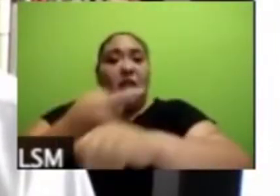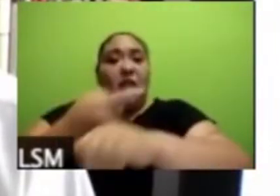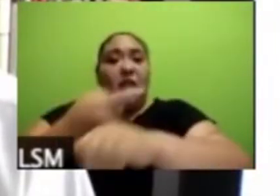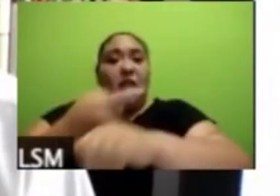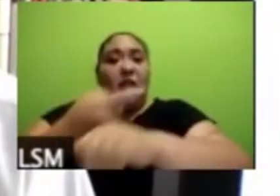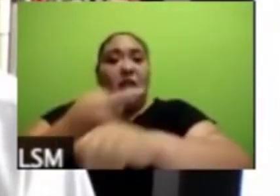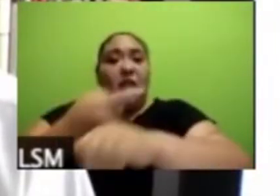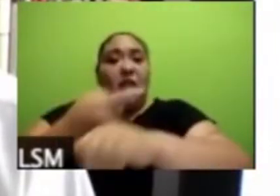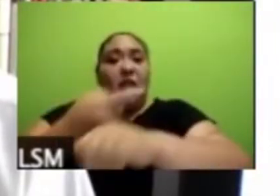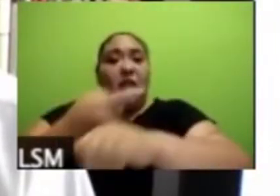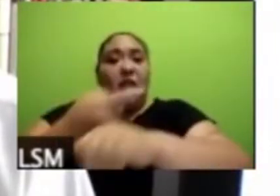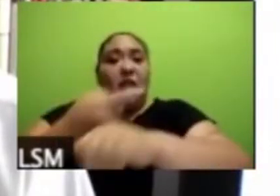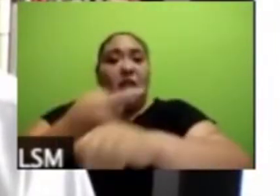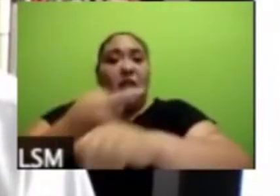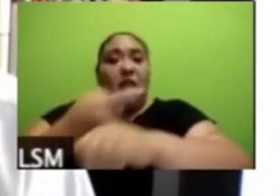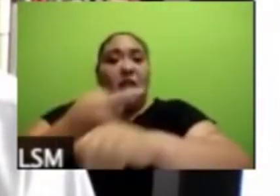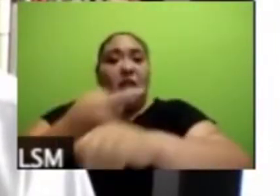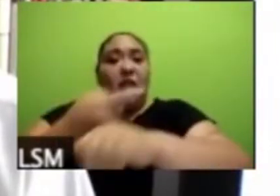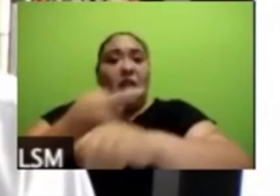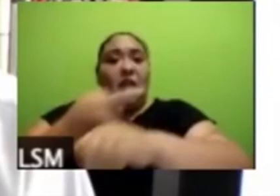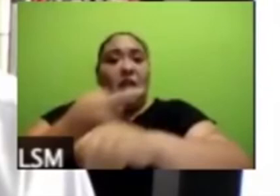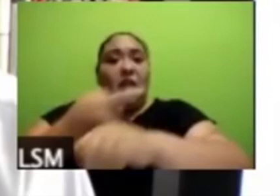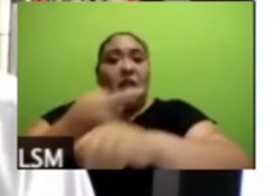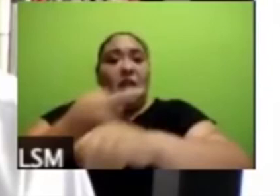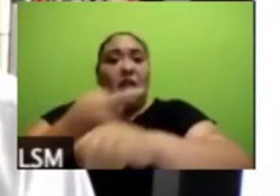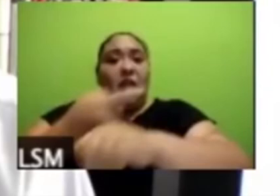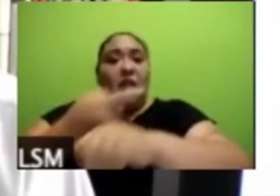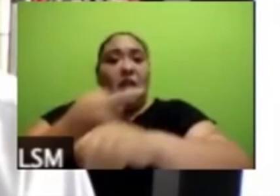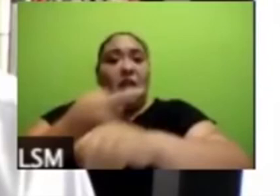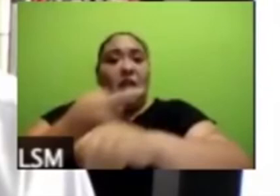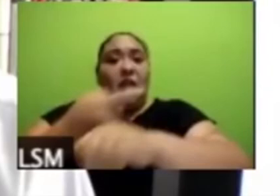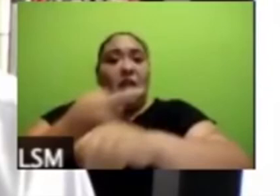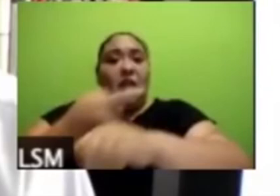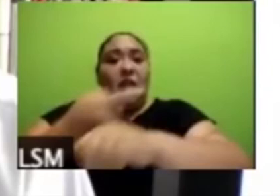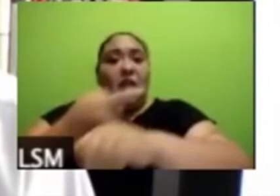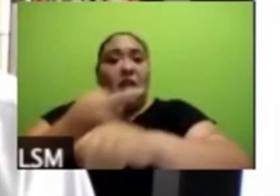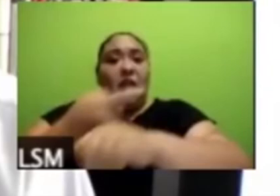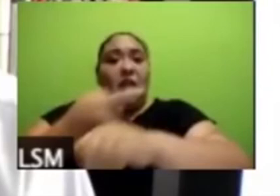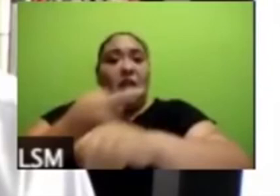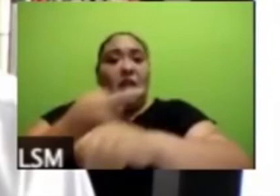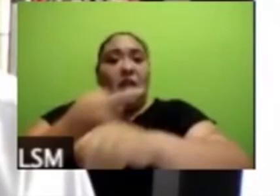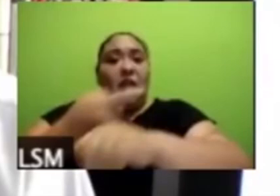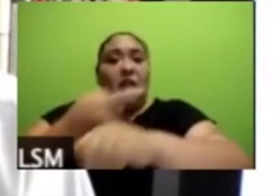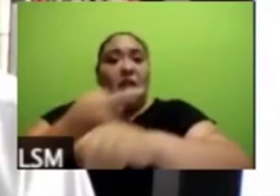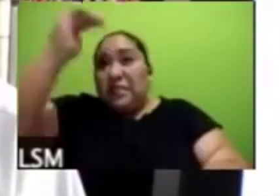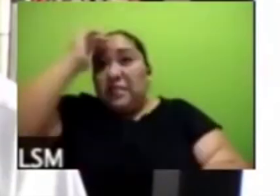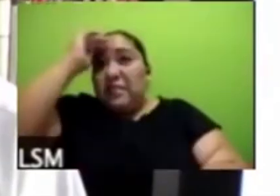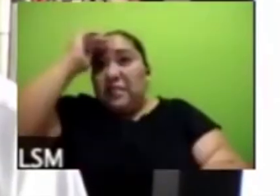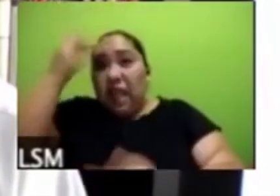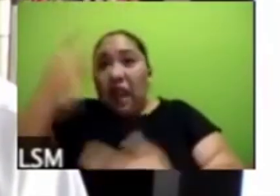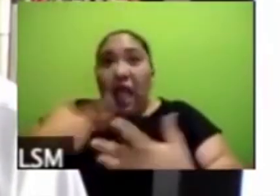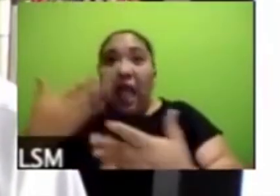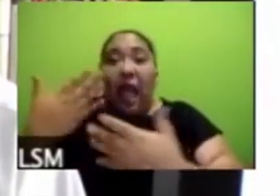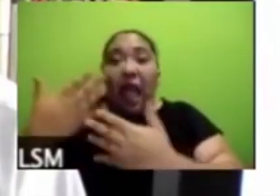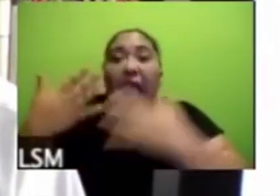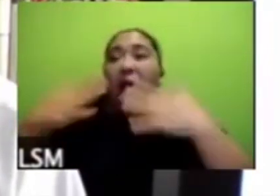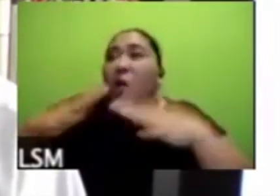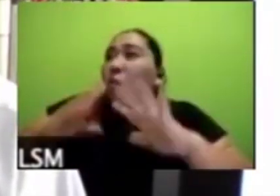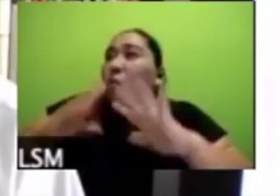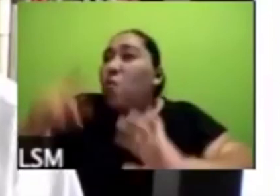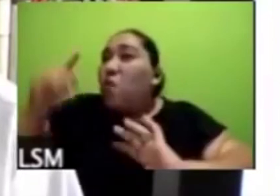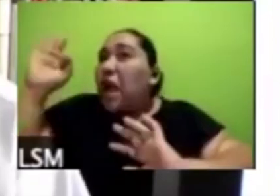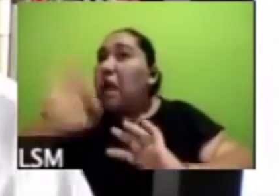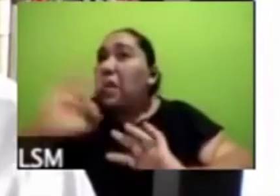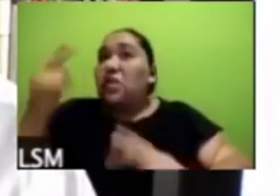inversión pública mayor aún bajo la lógica de que no se necesite ahorita se necesita y hemos estado